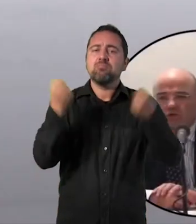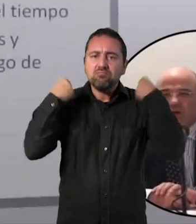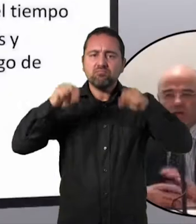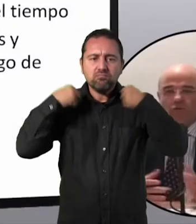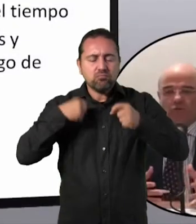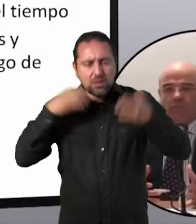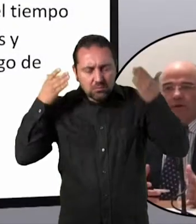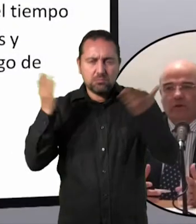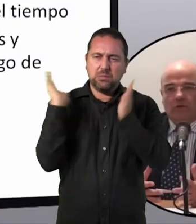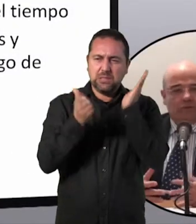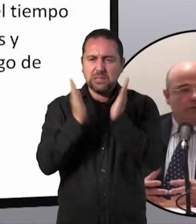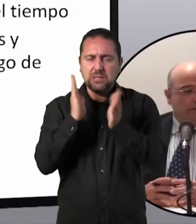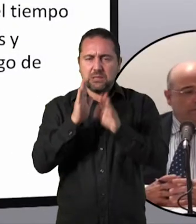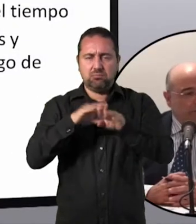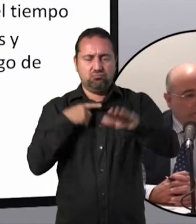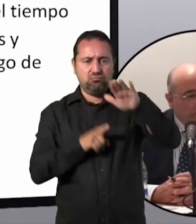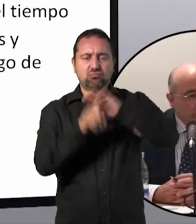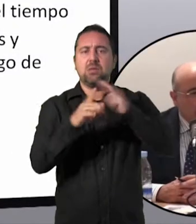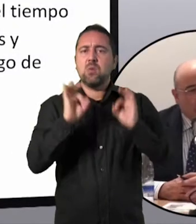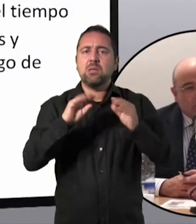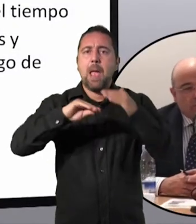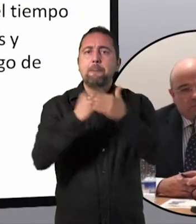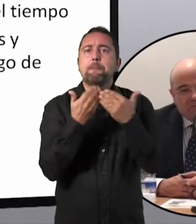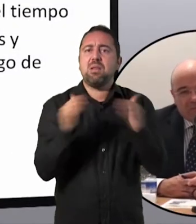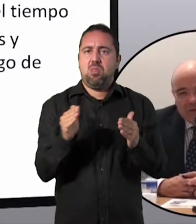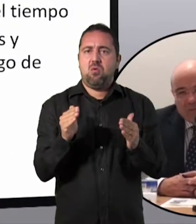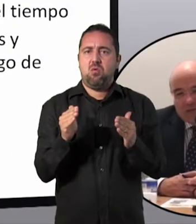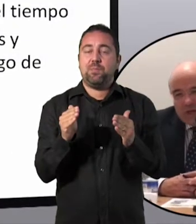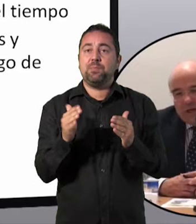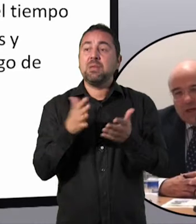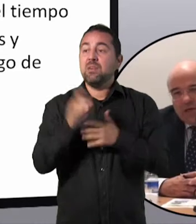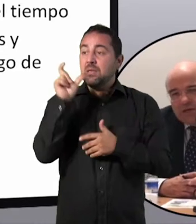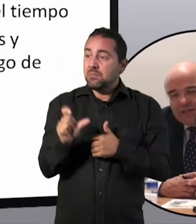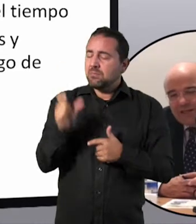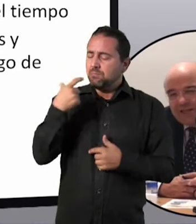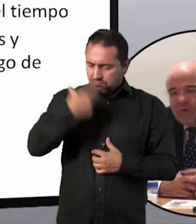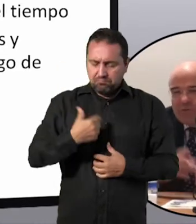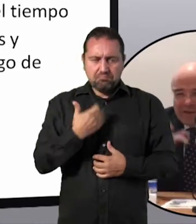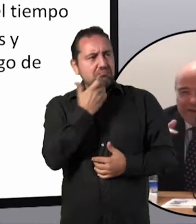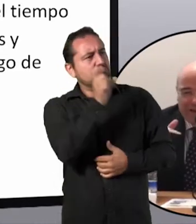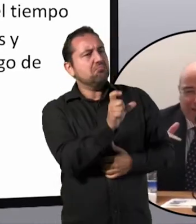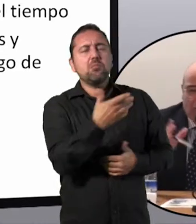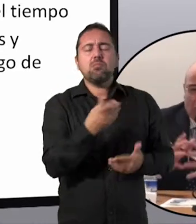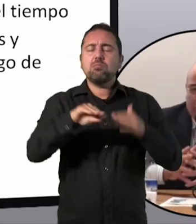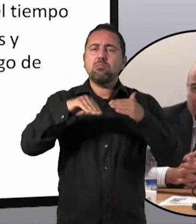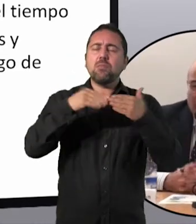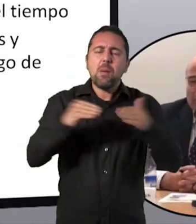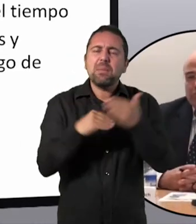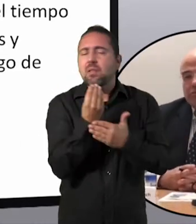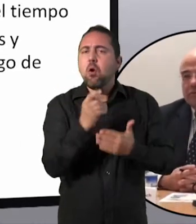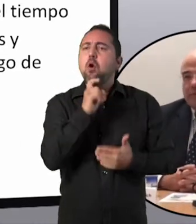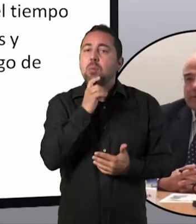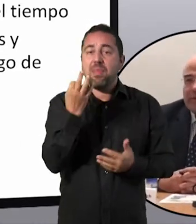¿Y cómo se hace un buen emprendedor? Pues siempre decimos que hay una serie de competencias, que es un